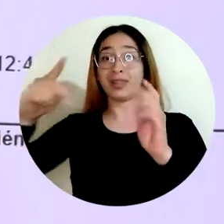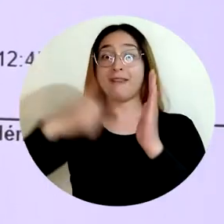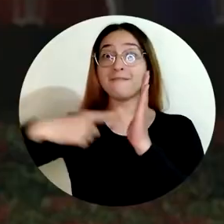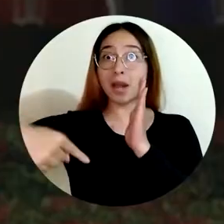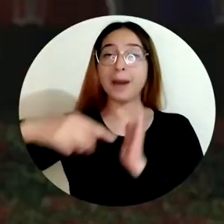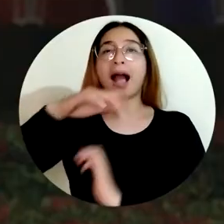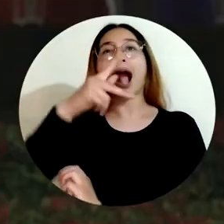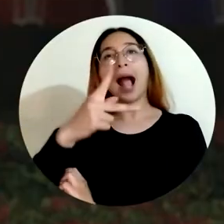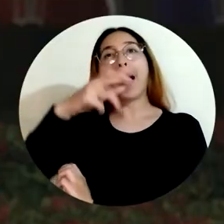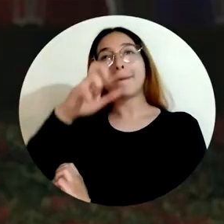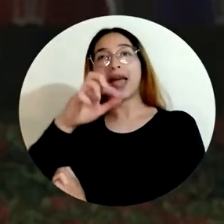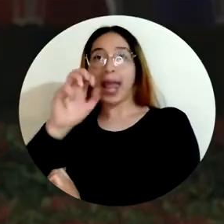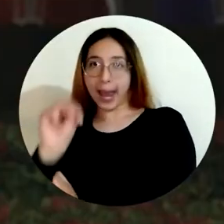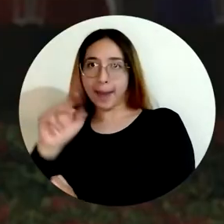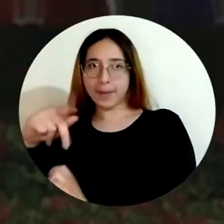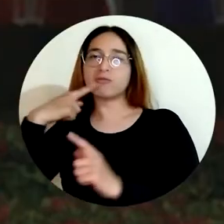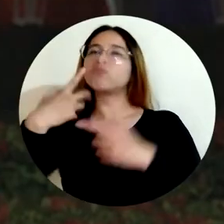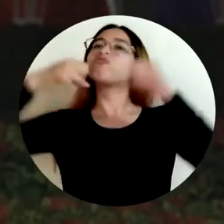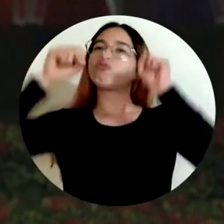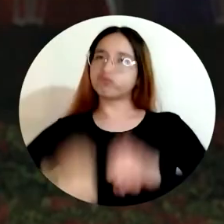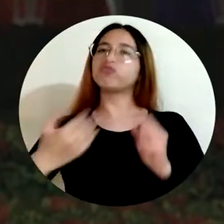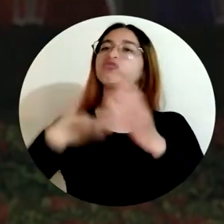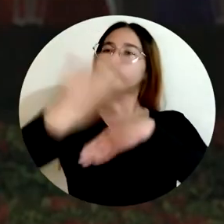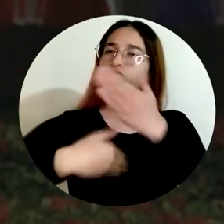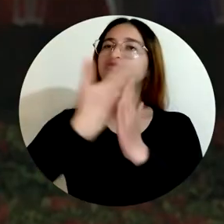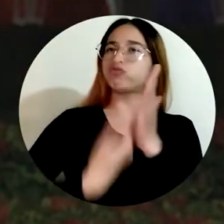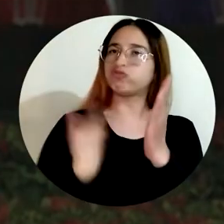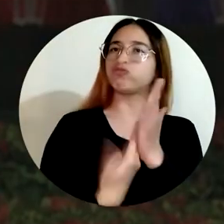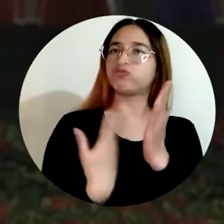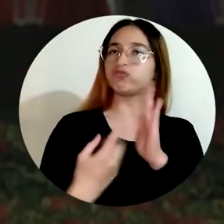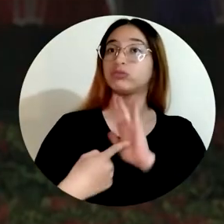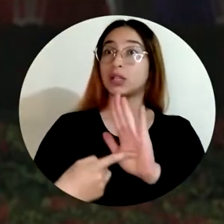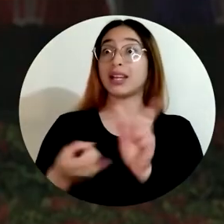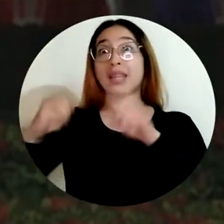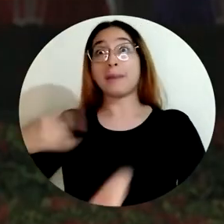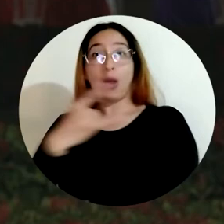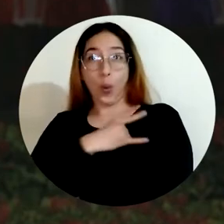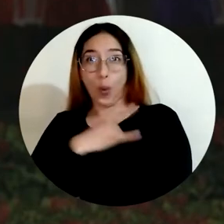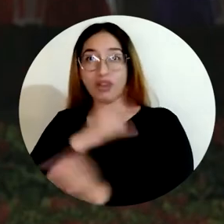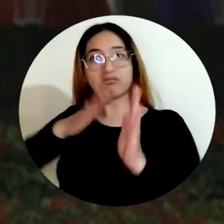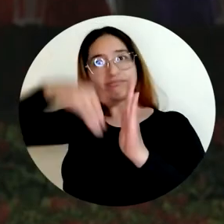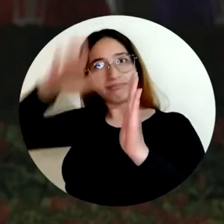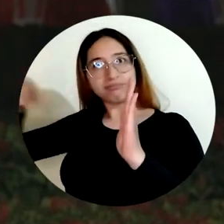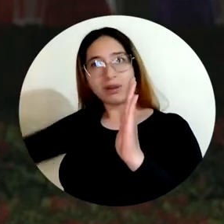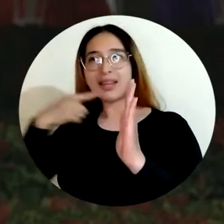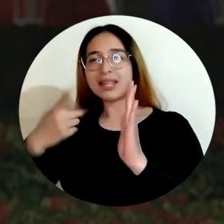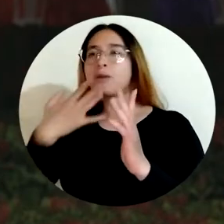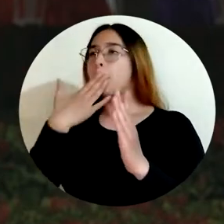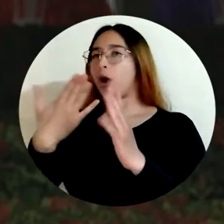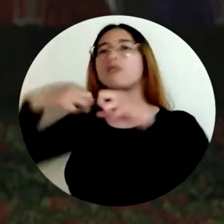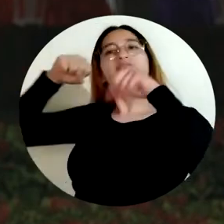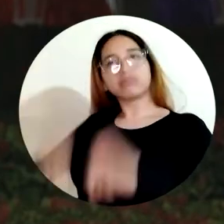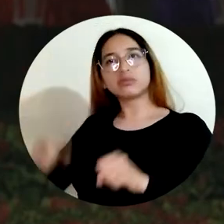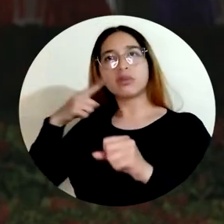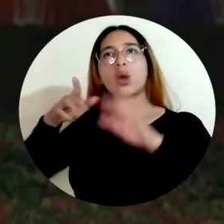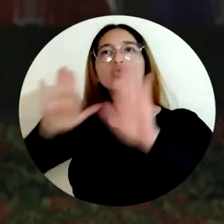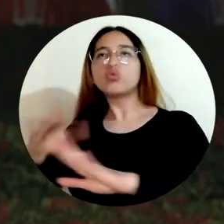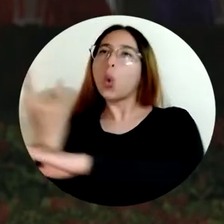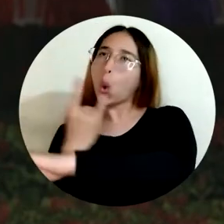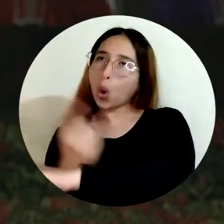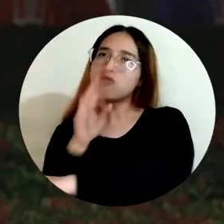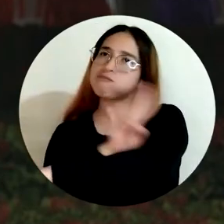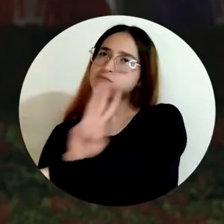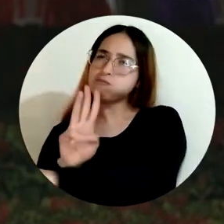votación. La firma KPMG auditó el proceso y la Universidad de Antioquia